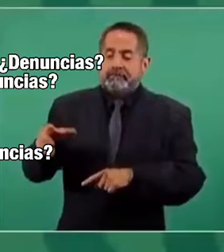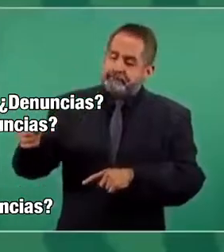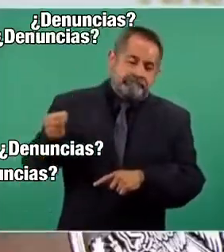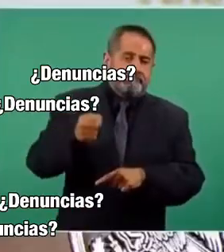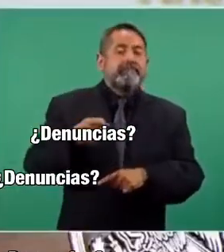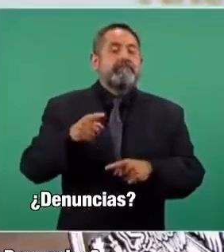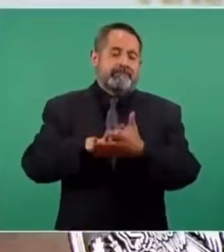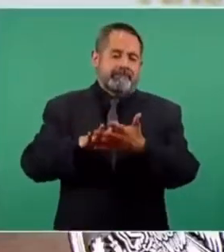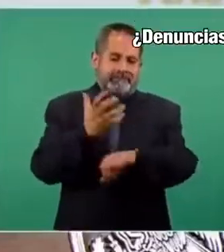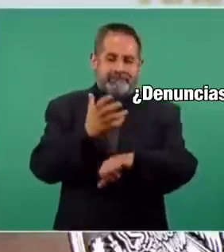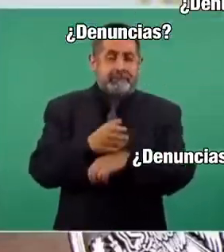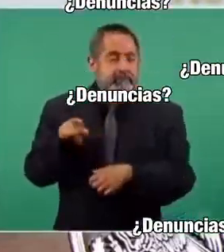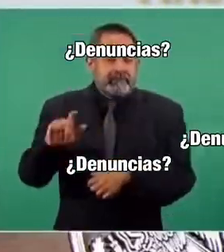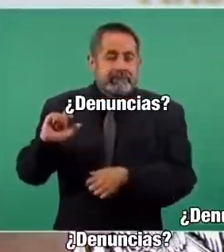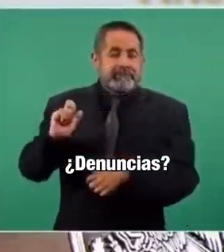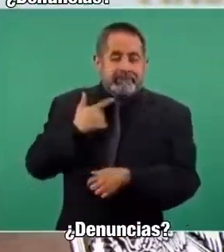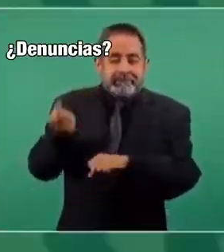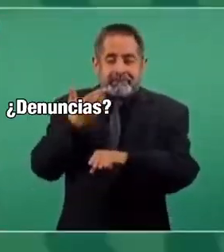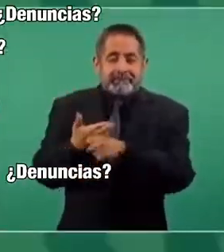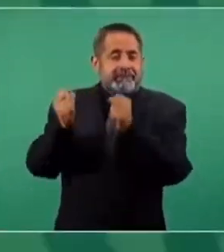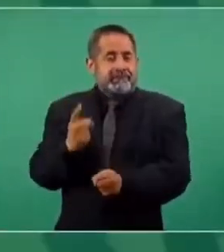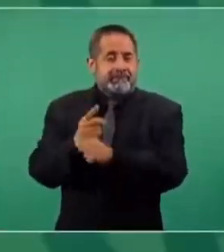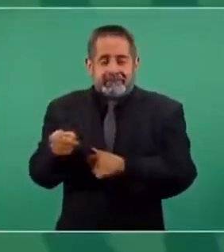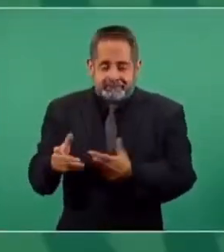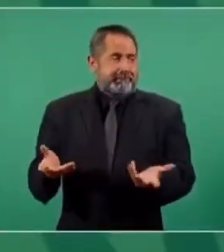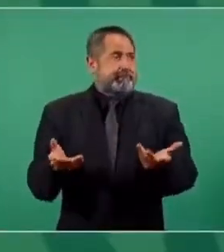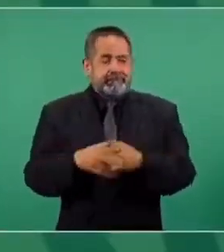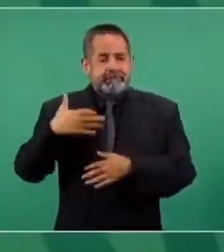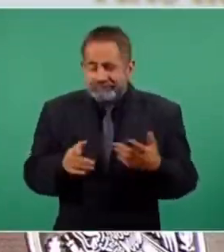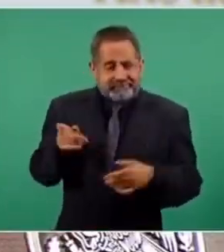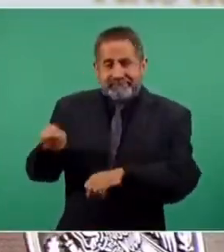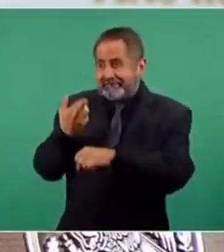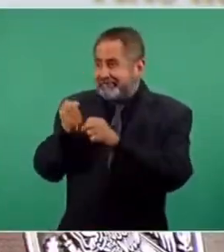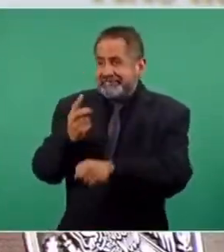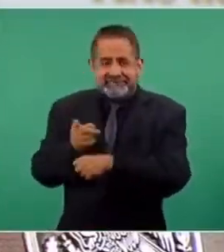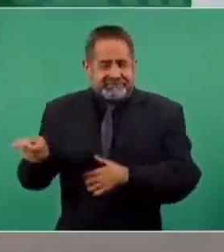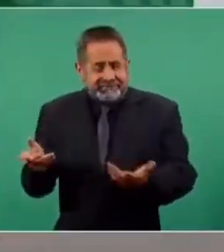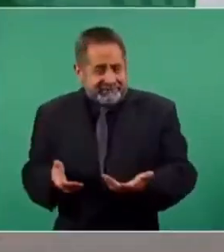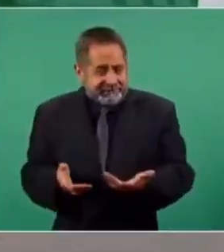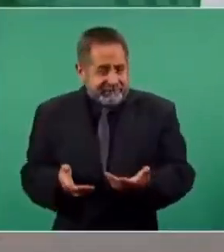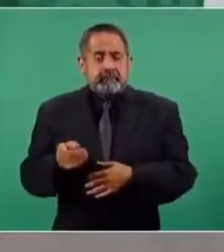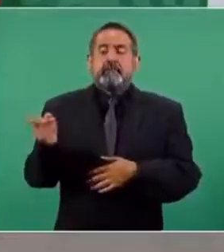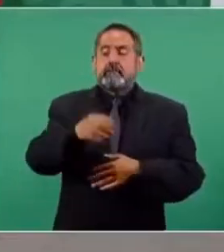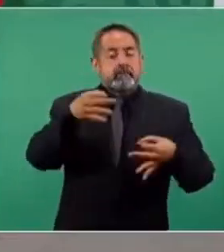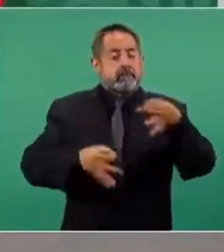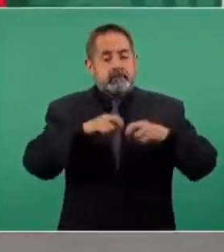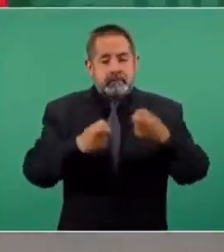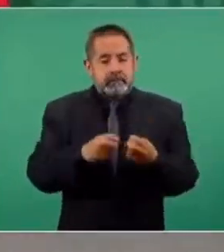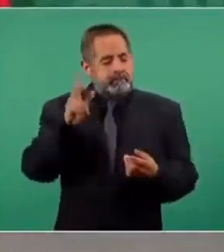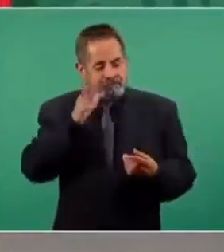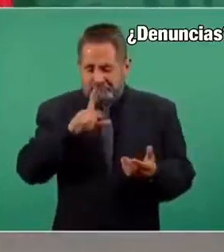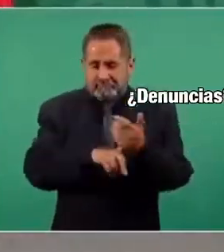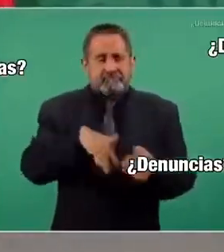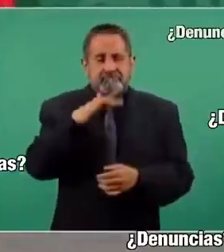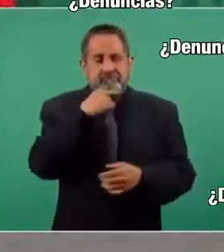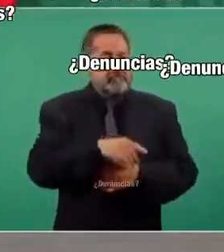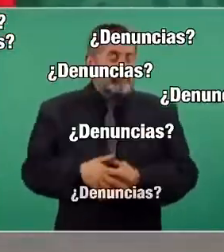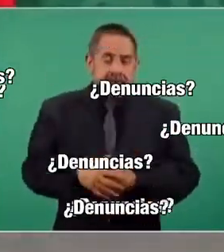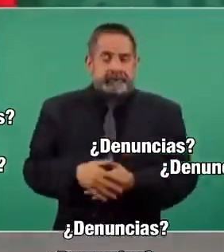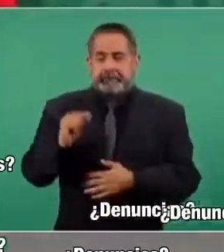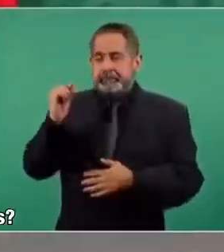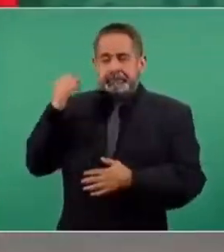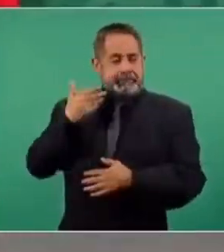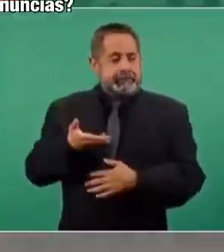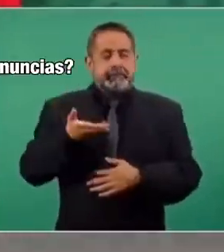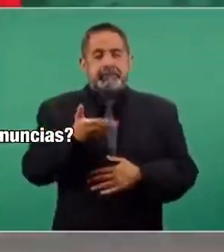en Estados Unidos, el que fue secretario de Seguridad Pública durante el gobierno de Calderón. En el caso del Poder Judicial, pruebas, pruebas, pruebas, acaba de